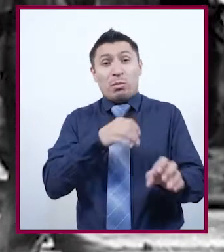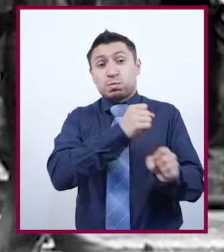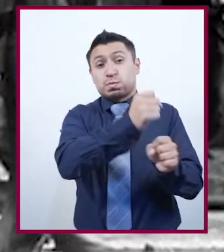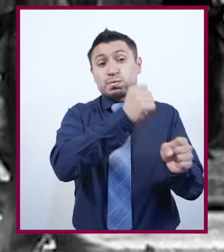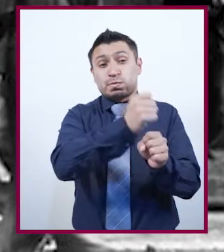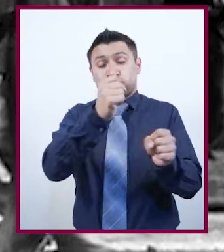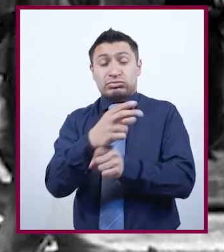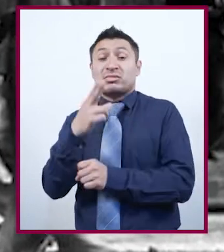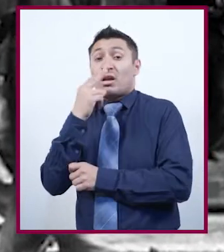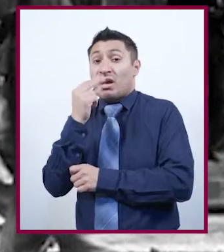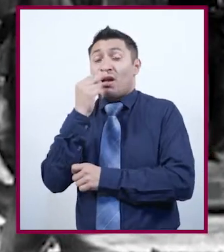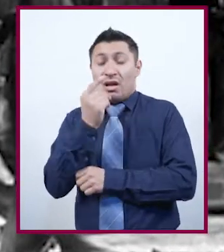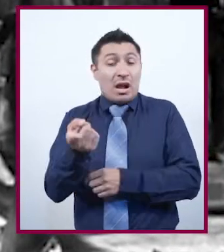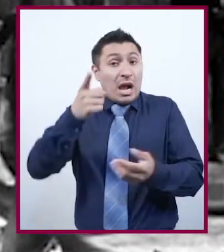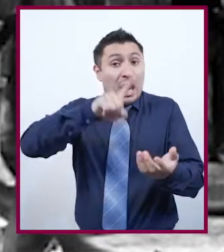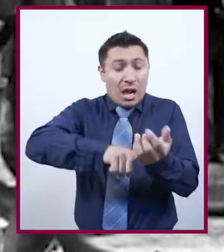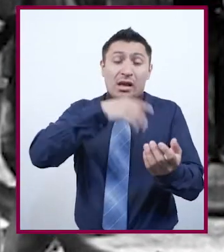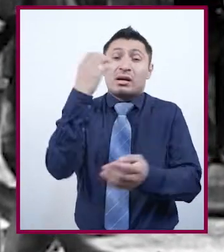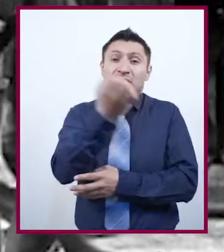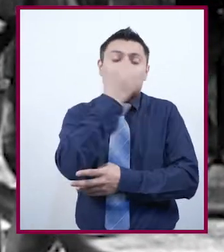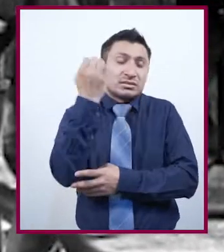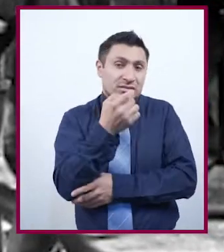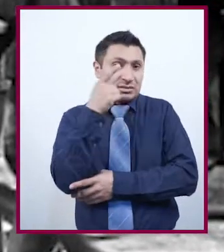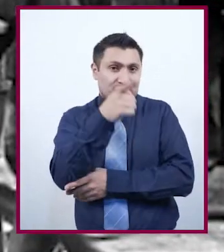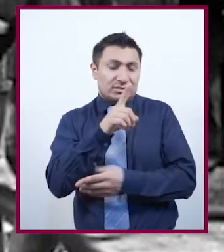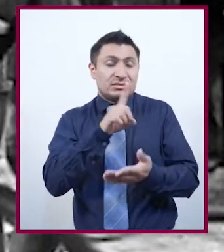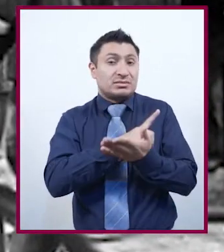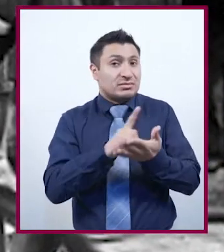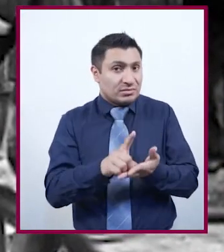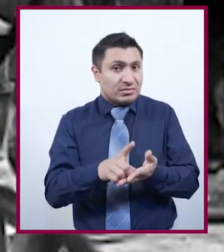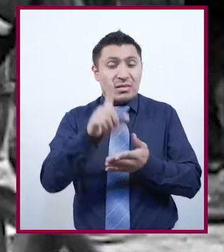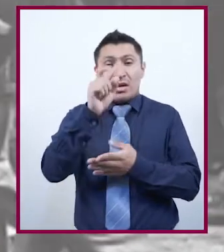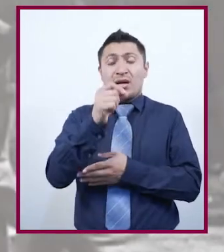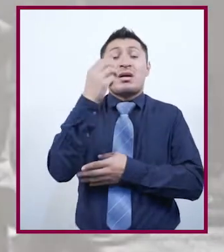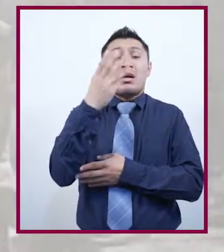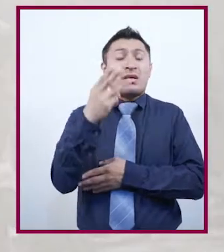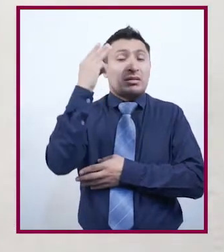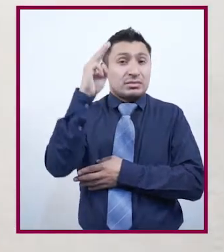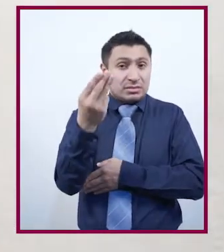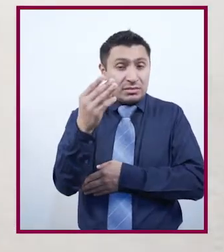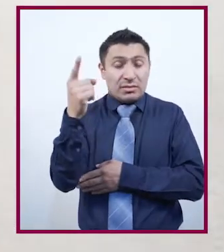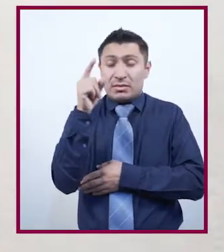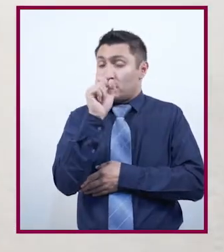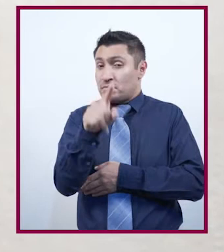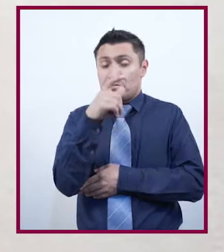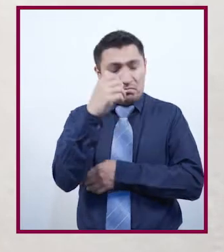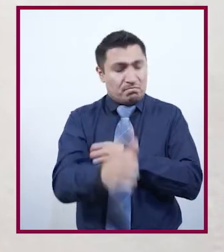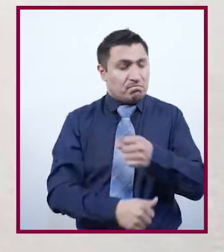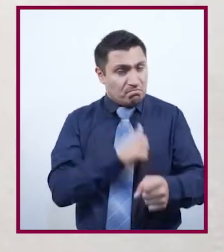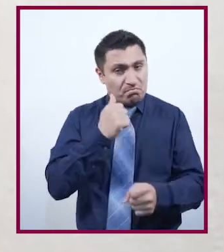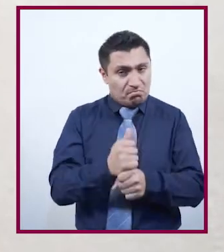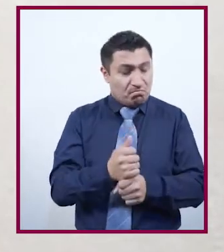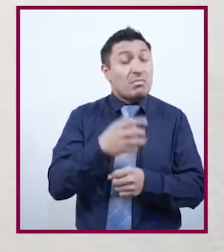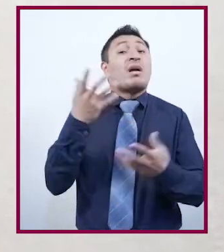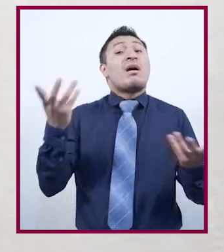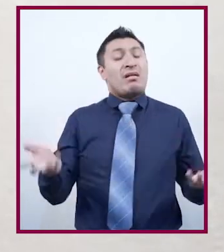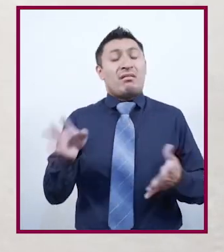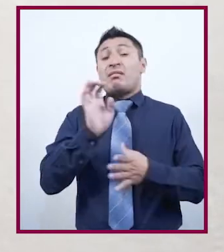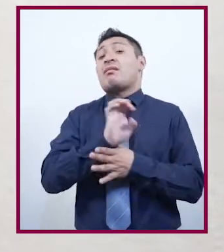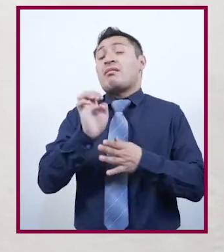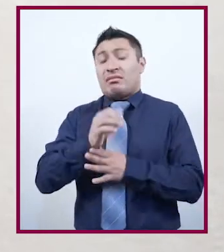alumnos fueron agredidos brutalmente por la policía dentro de las instalaciones de la Escuela de Derecho, el 23 de mayo de ese año.